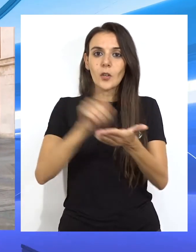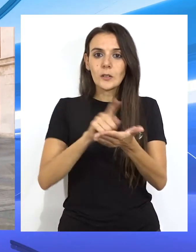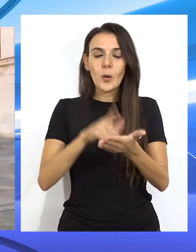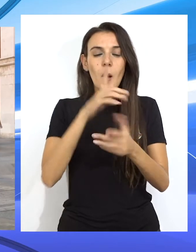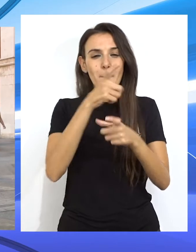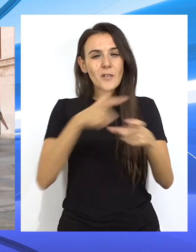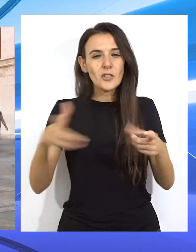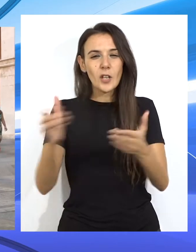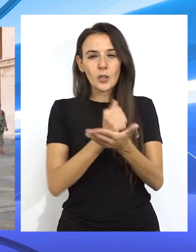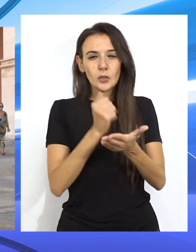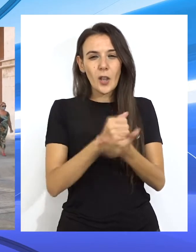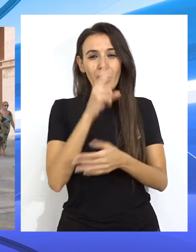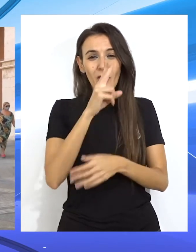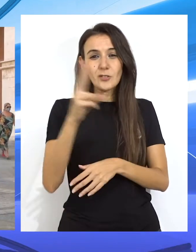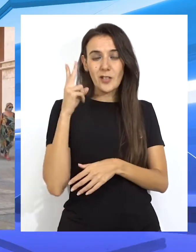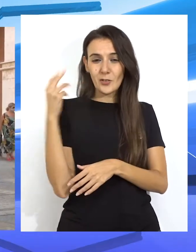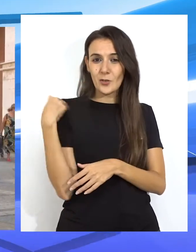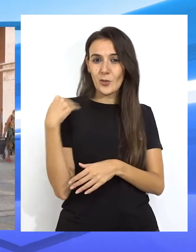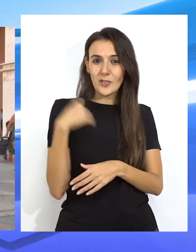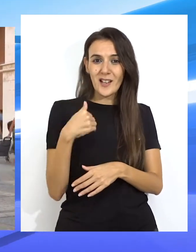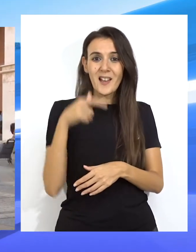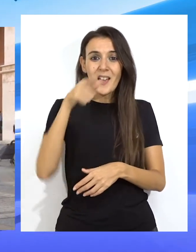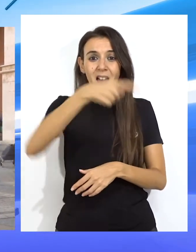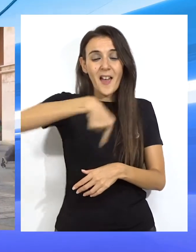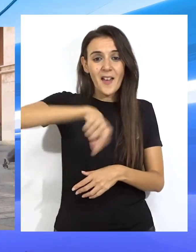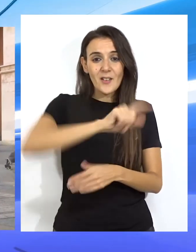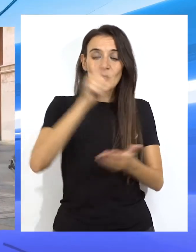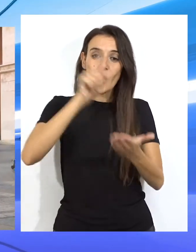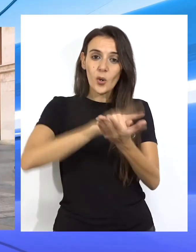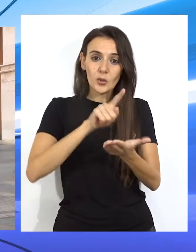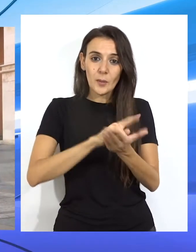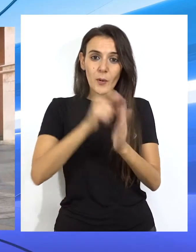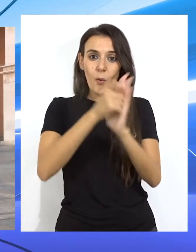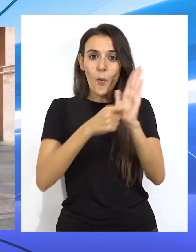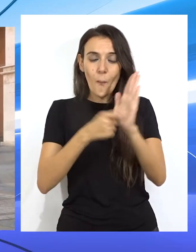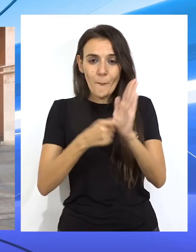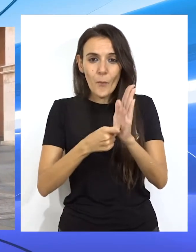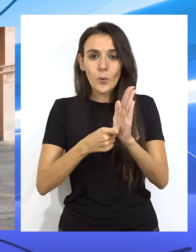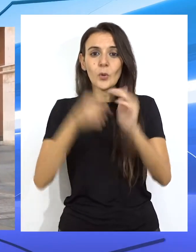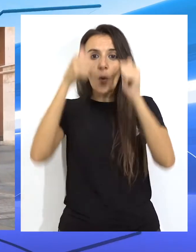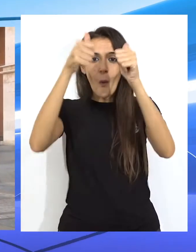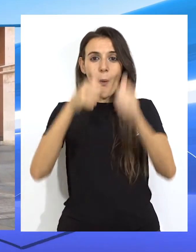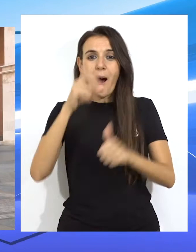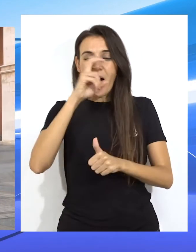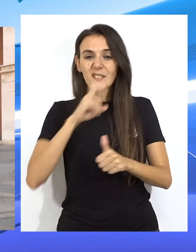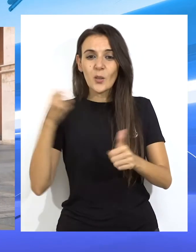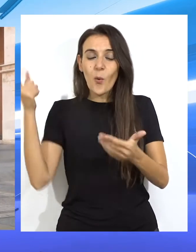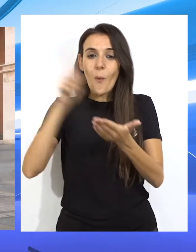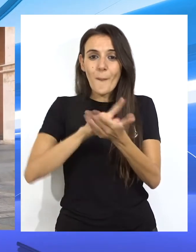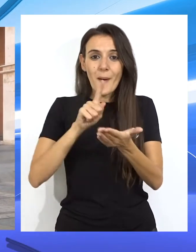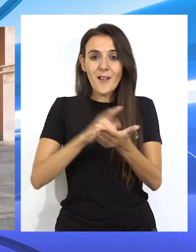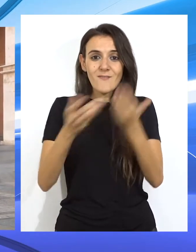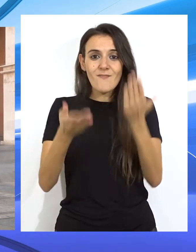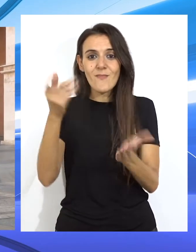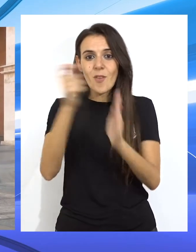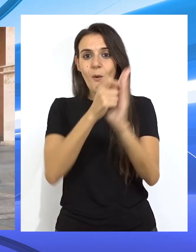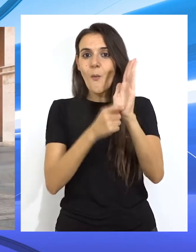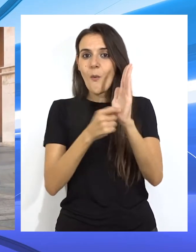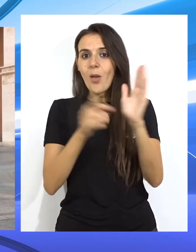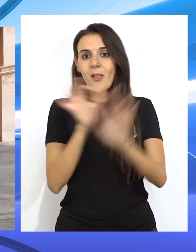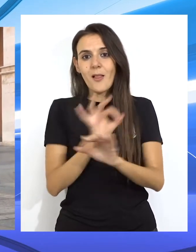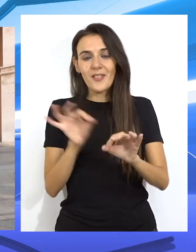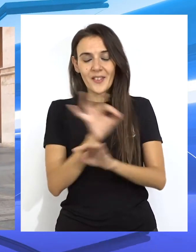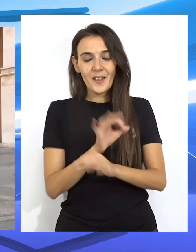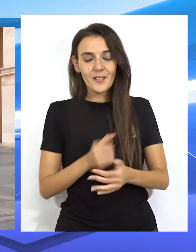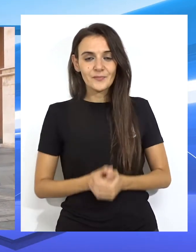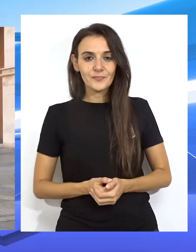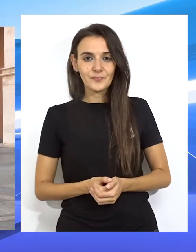personas que se presentaron hace más de dos años, se supone que ahora tienen más méritos, más antigüedad, que ahora no se le baremaría con esa solicitud.